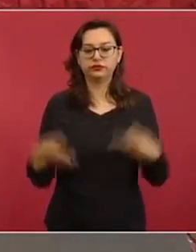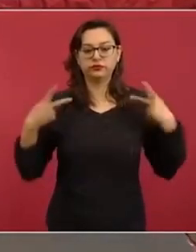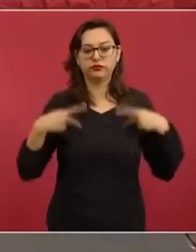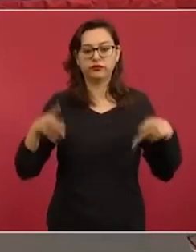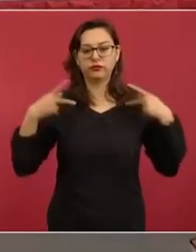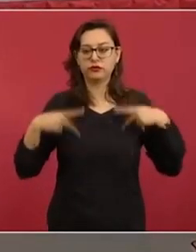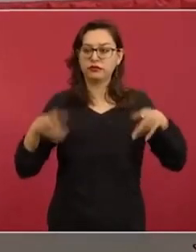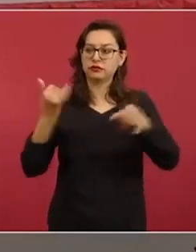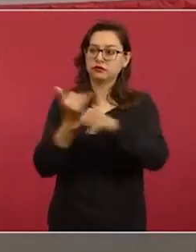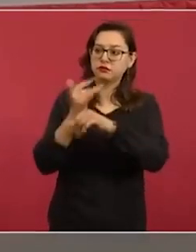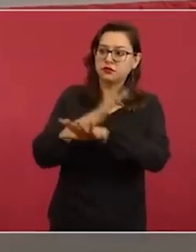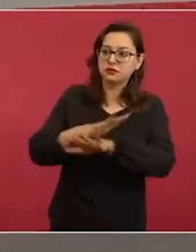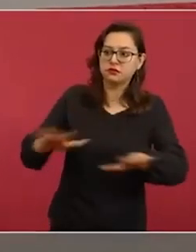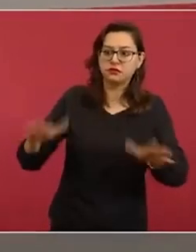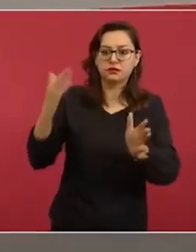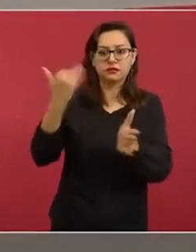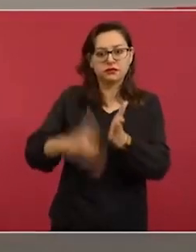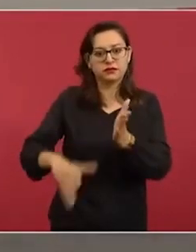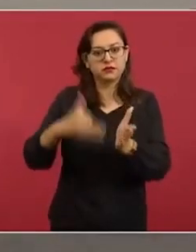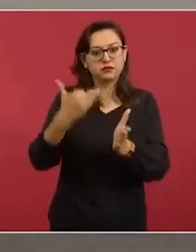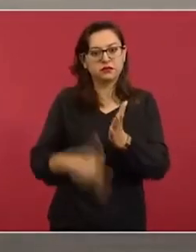no se enterara,